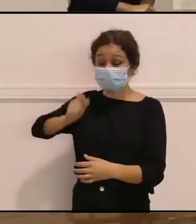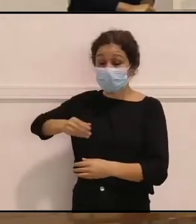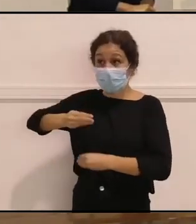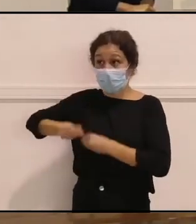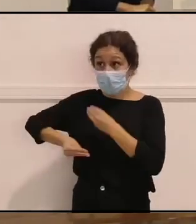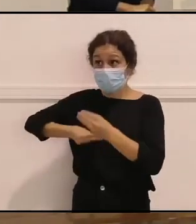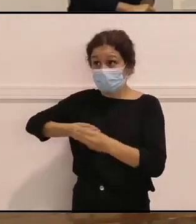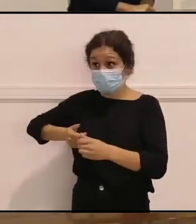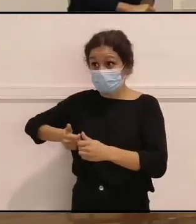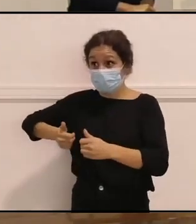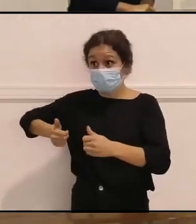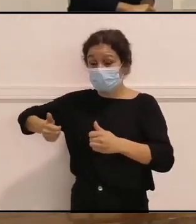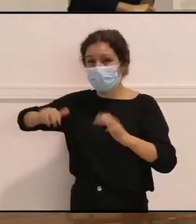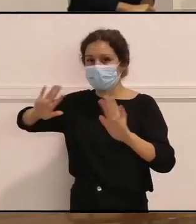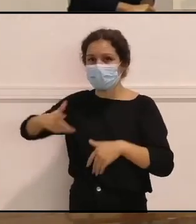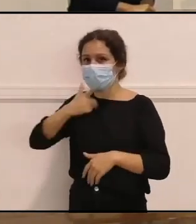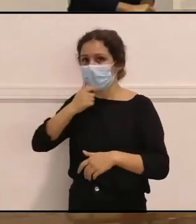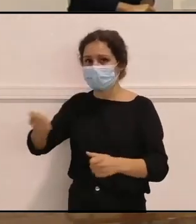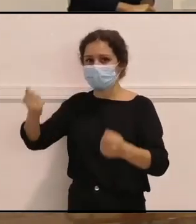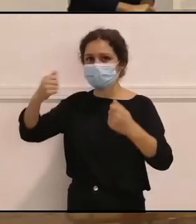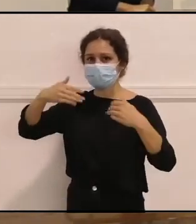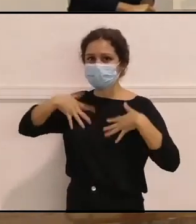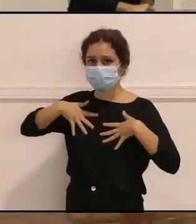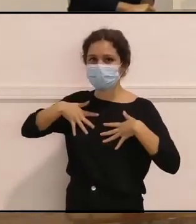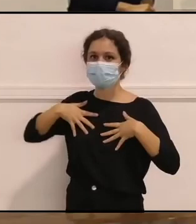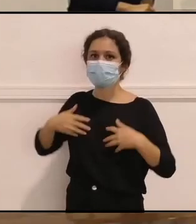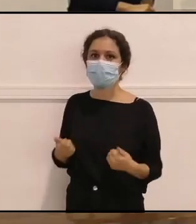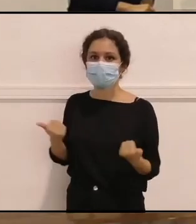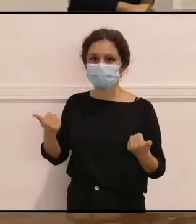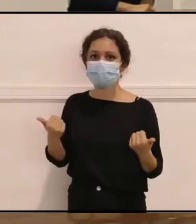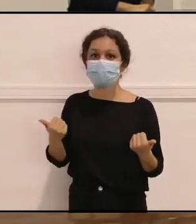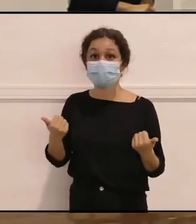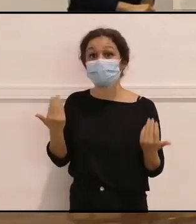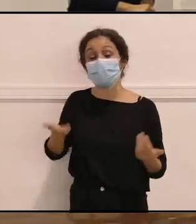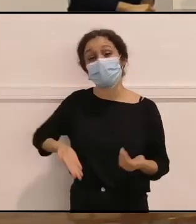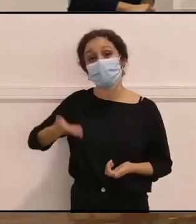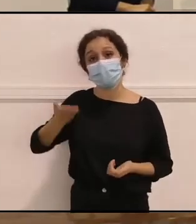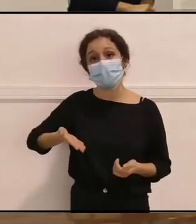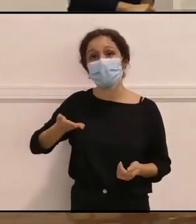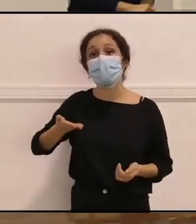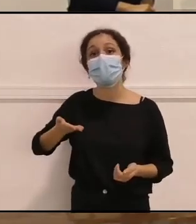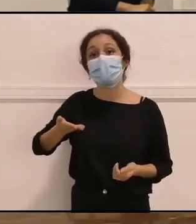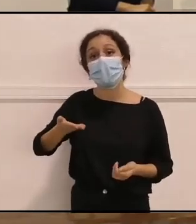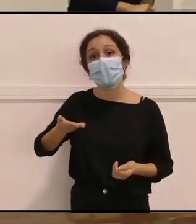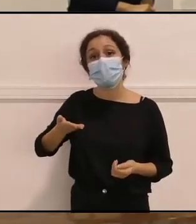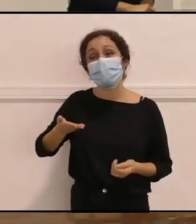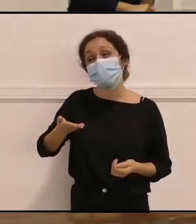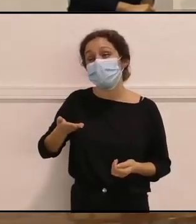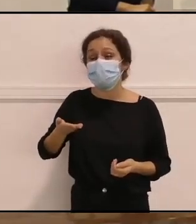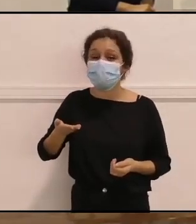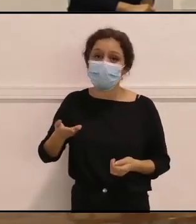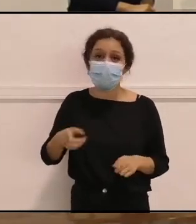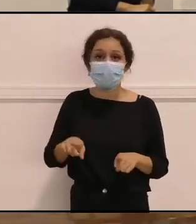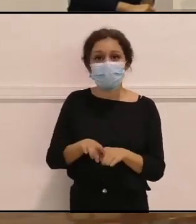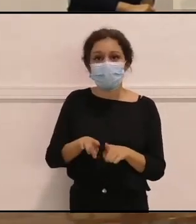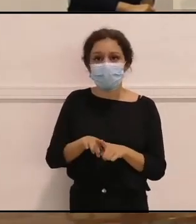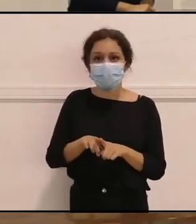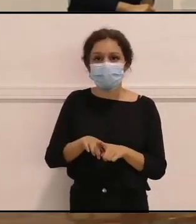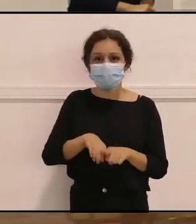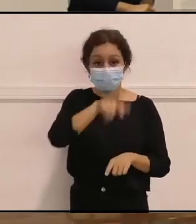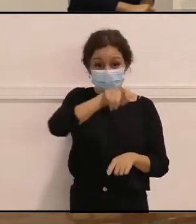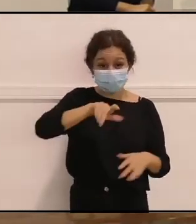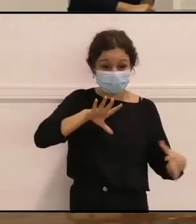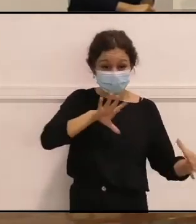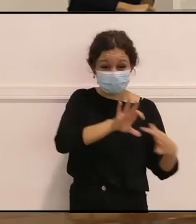me sea más fácil hacerlo, ¿no? Creo que es súper importante no dejar de estar conectando,